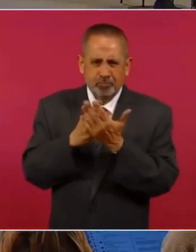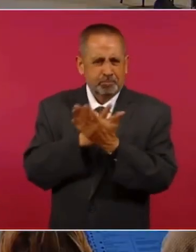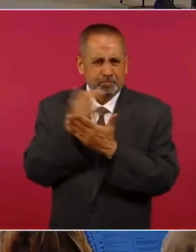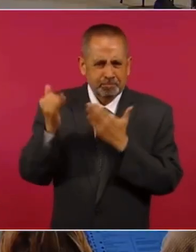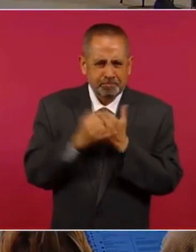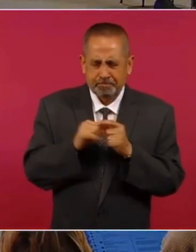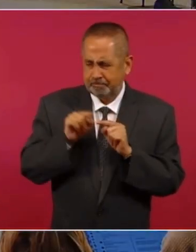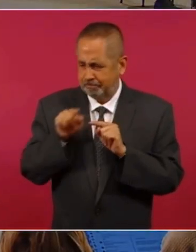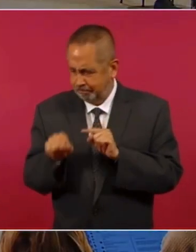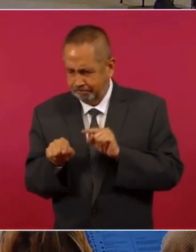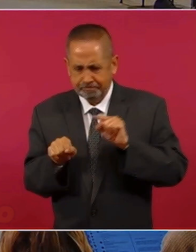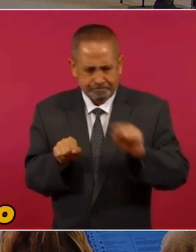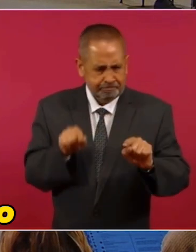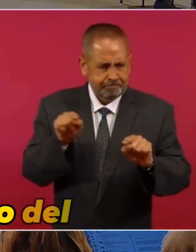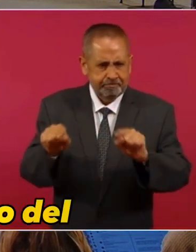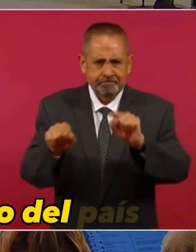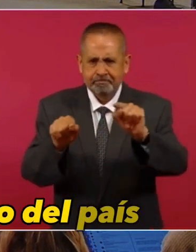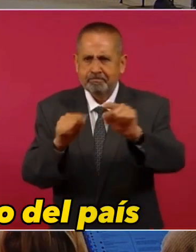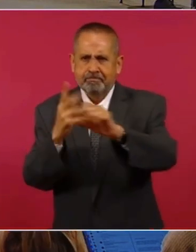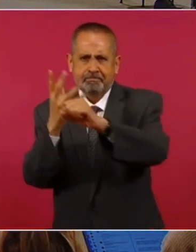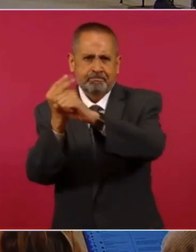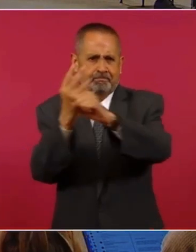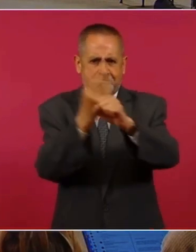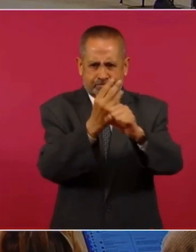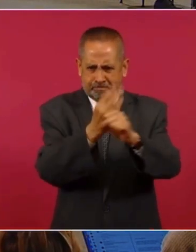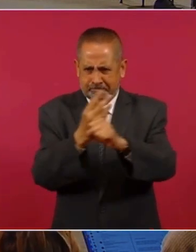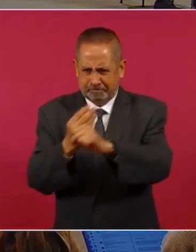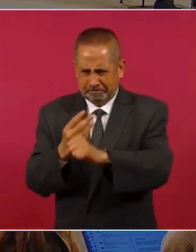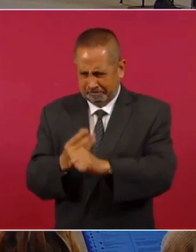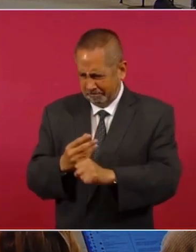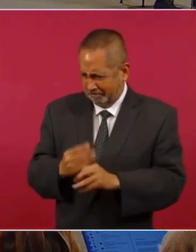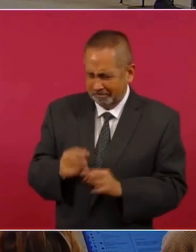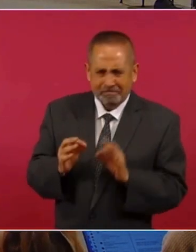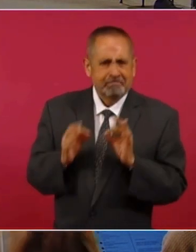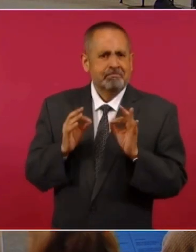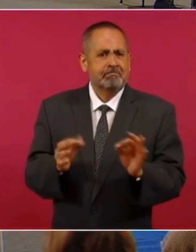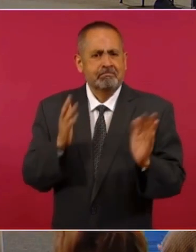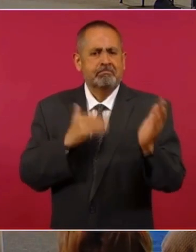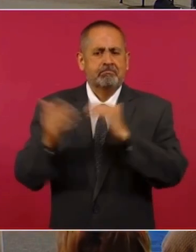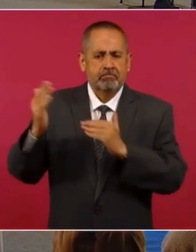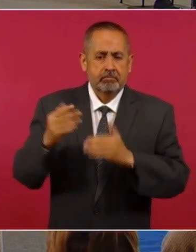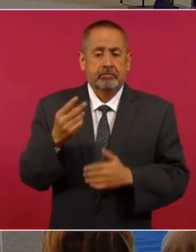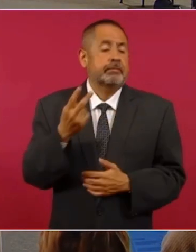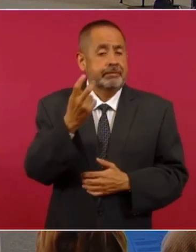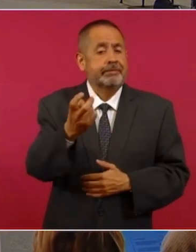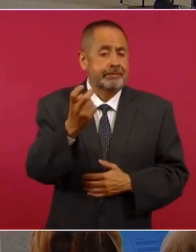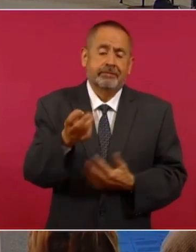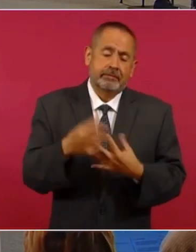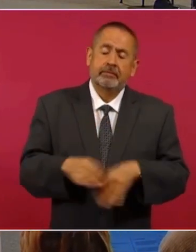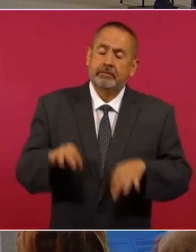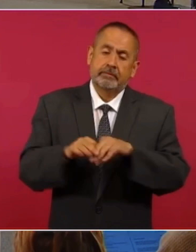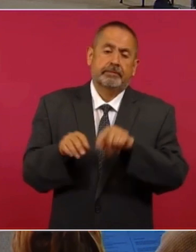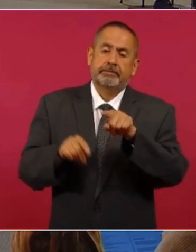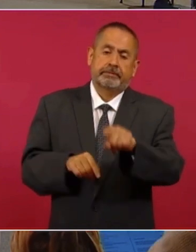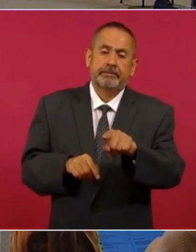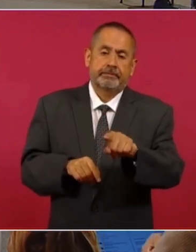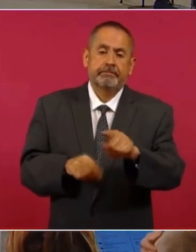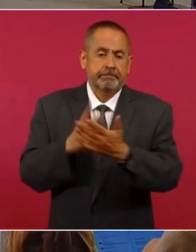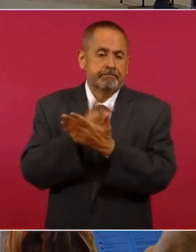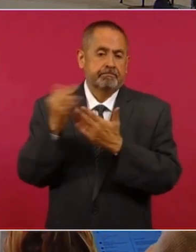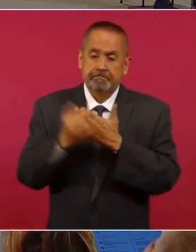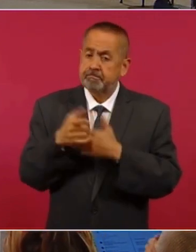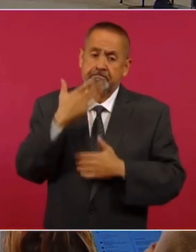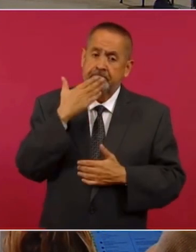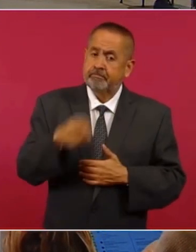sur sureste del país pero sí es muy importante este proyecto